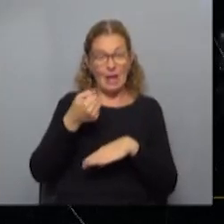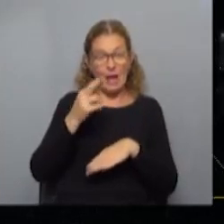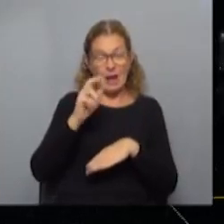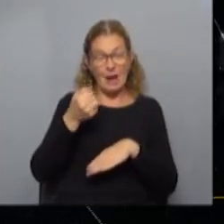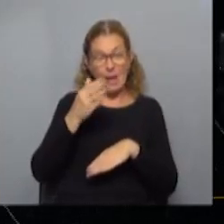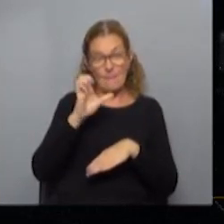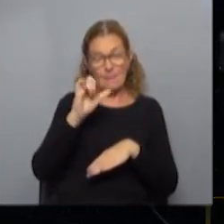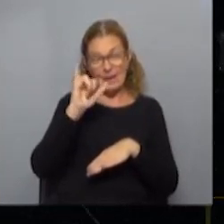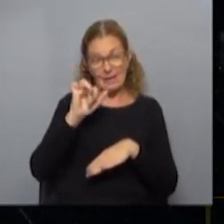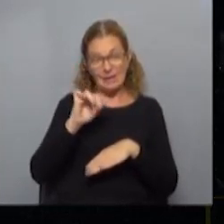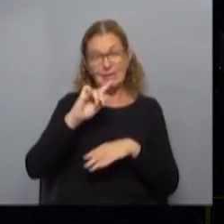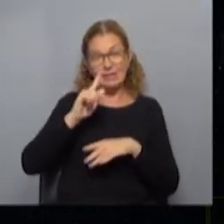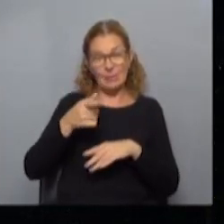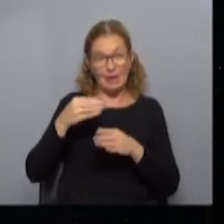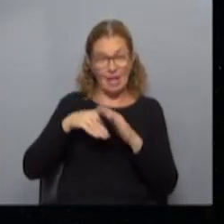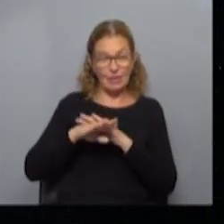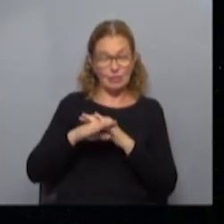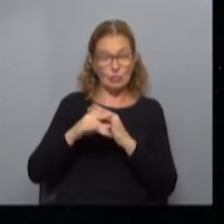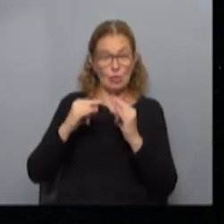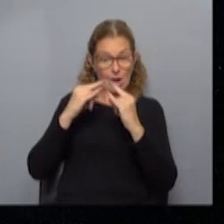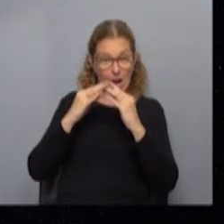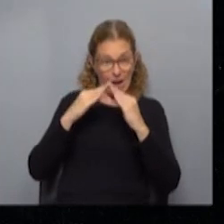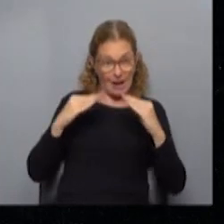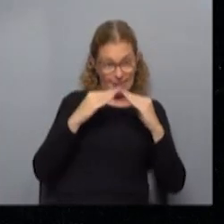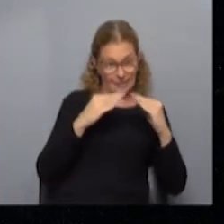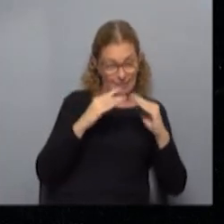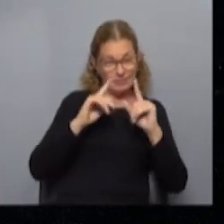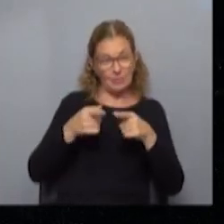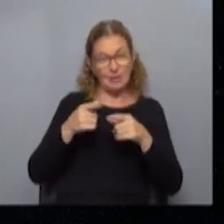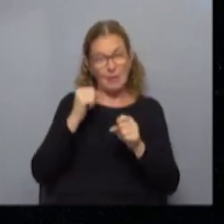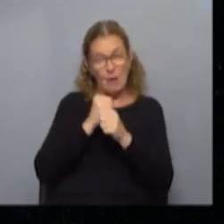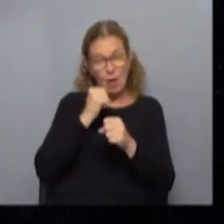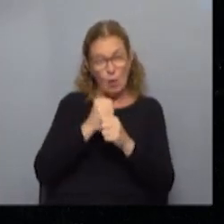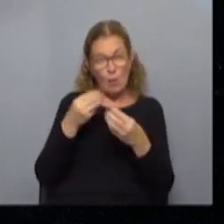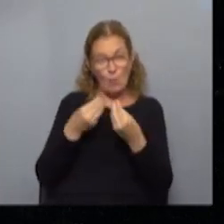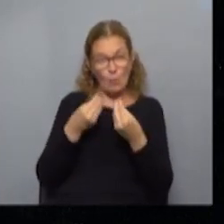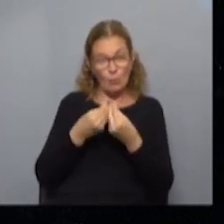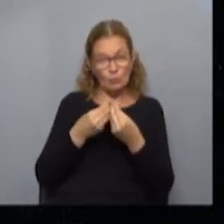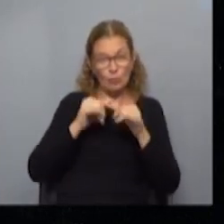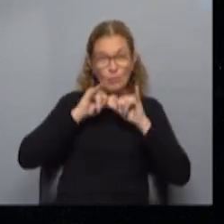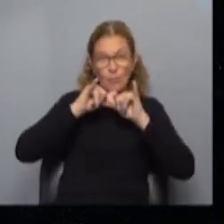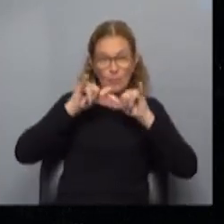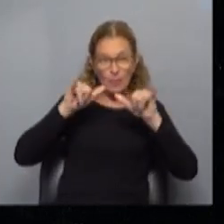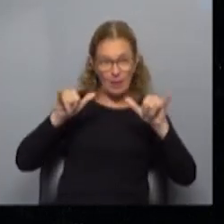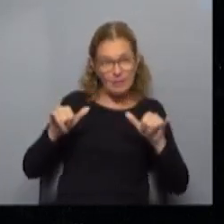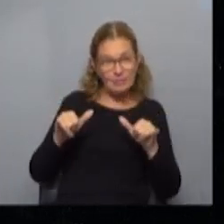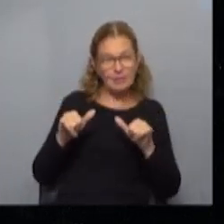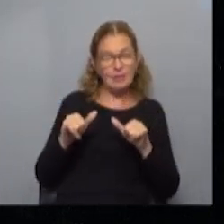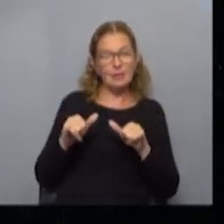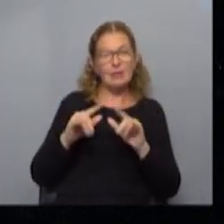en donde además incluye alojamientos. Se trabajó muchísimo en lo que tiene que ver con la difusión, sobre todo